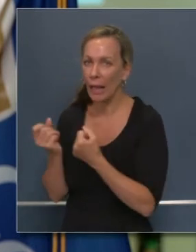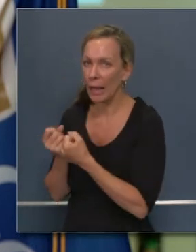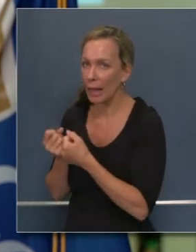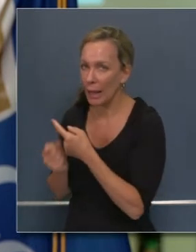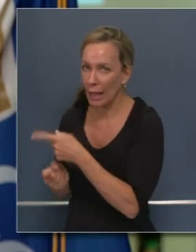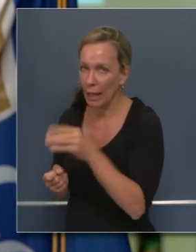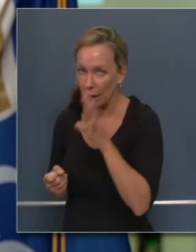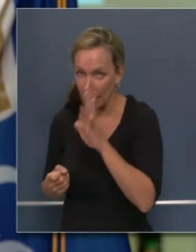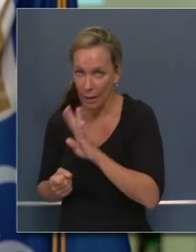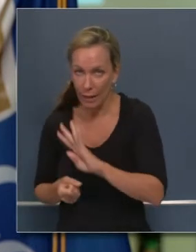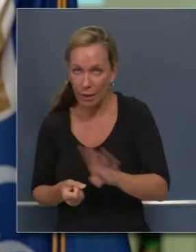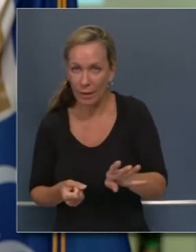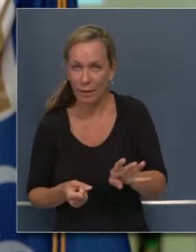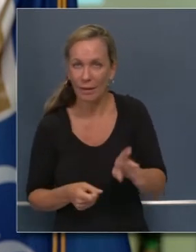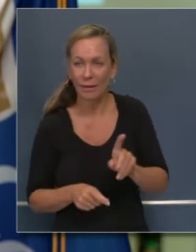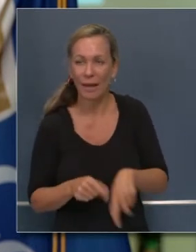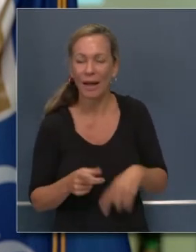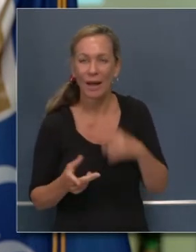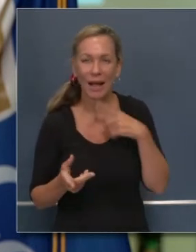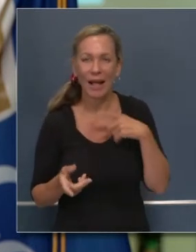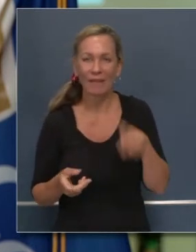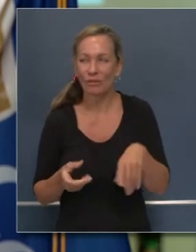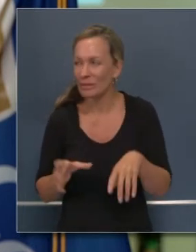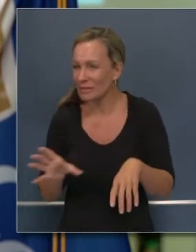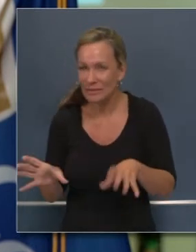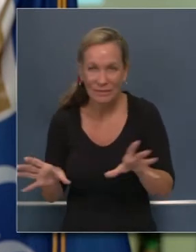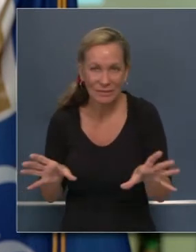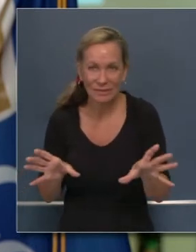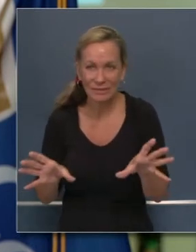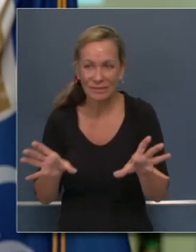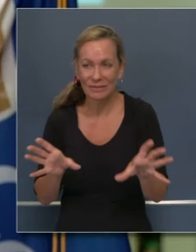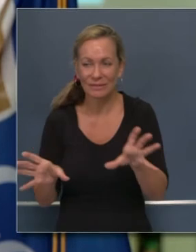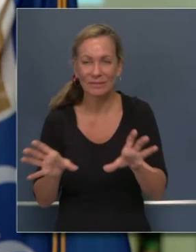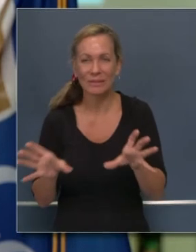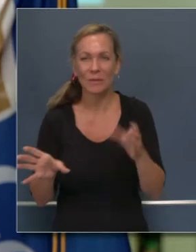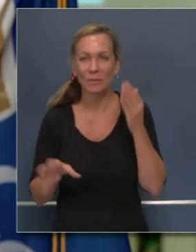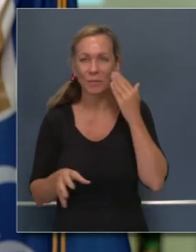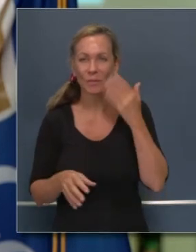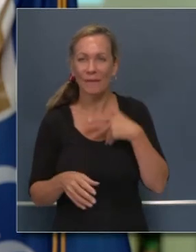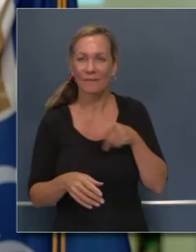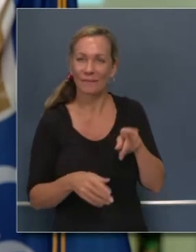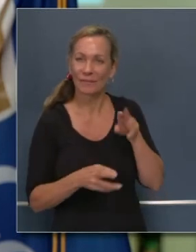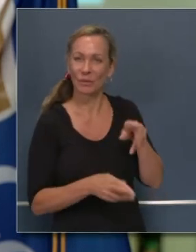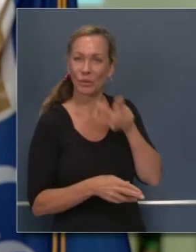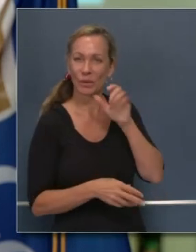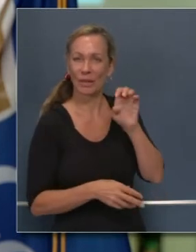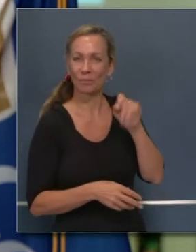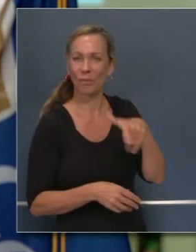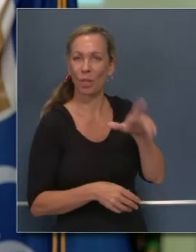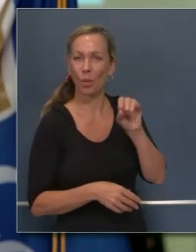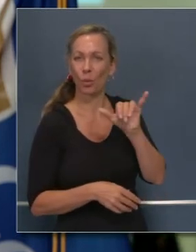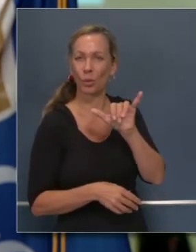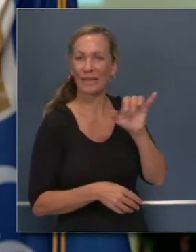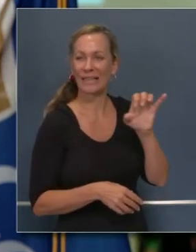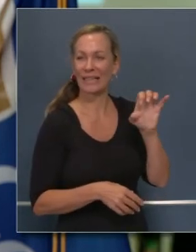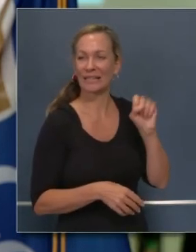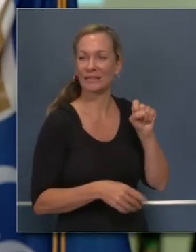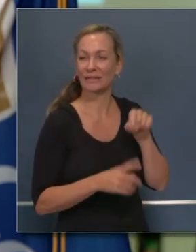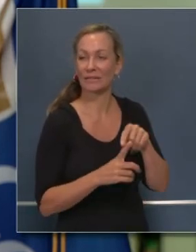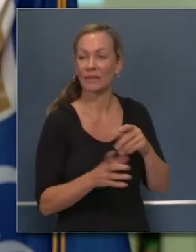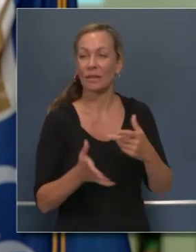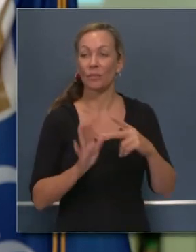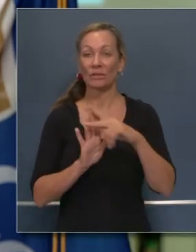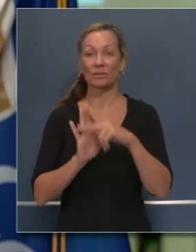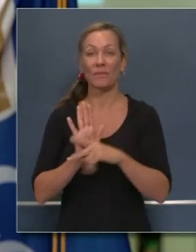compromiso es hacer las dos cosas. Y como saben, tuvimos un equipo de trabajo de recuperación económica cuyo